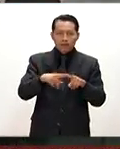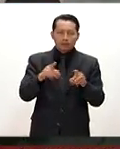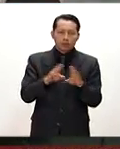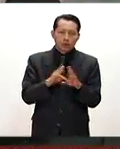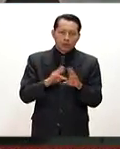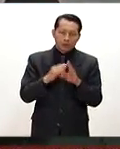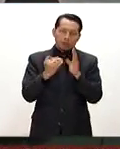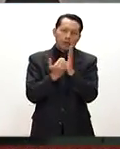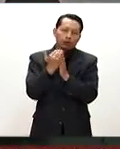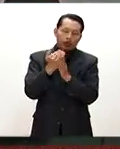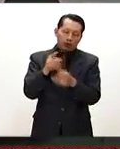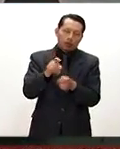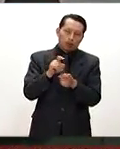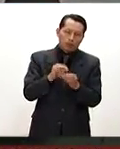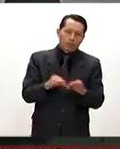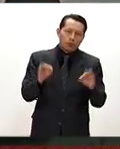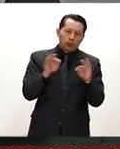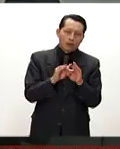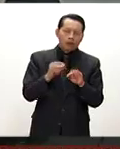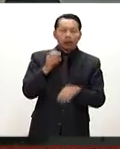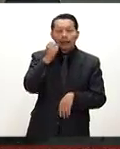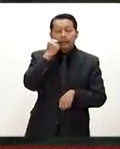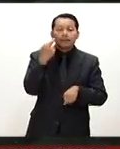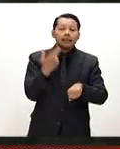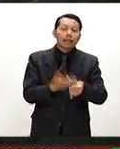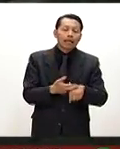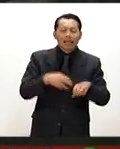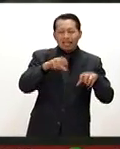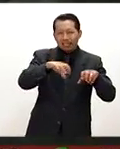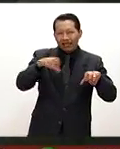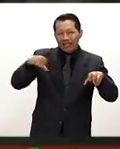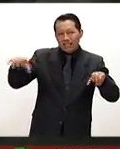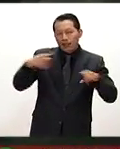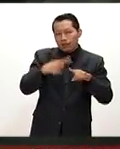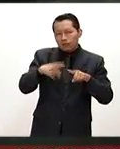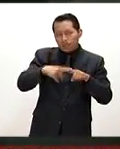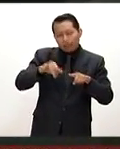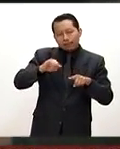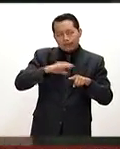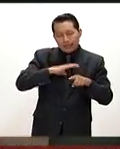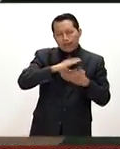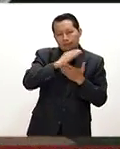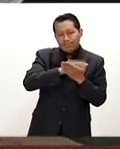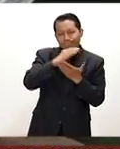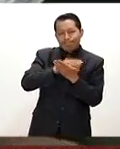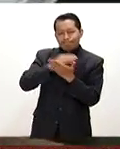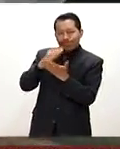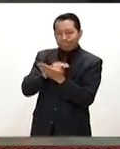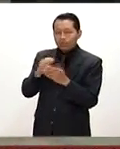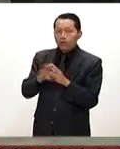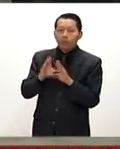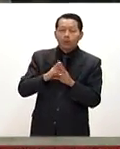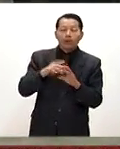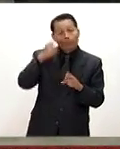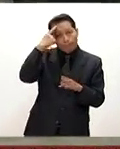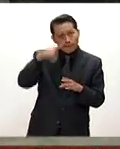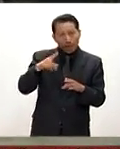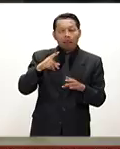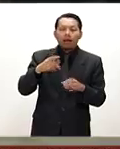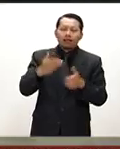incrementan de manera importante. En la secretaría, pues sí va a haber una afectación, sobre todo en la parte de inversión pública.